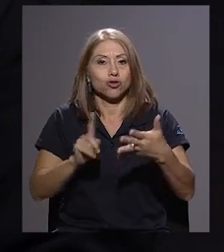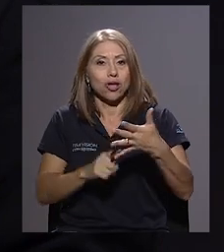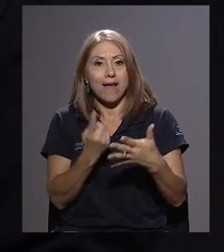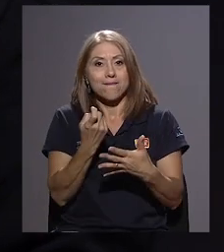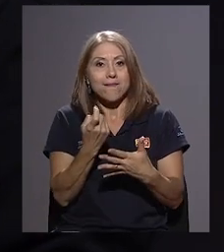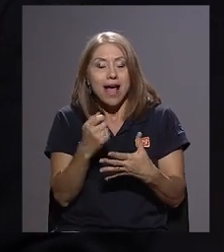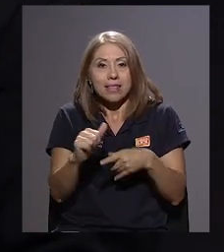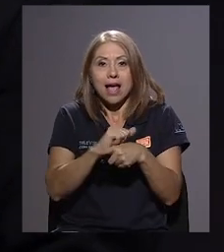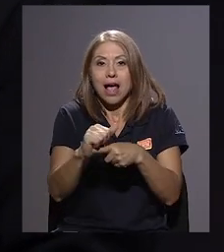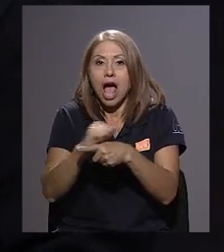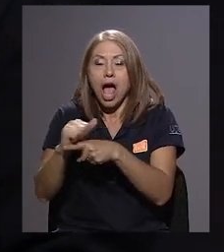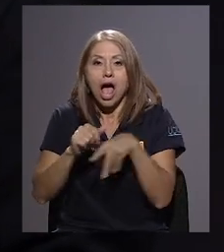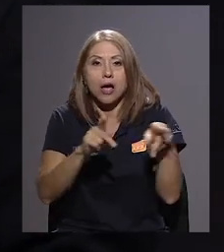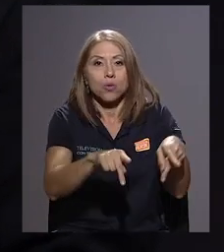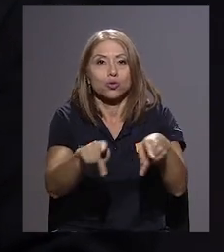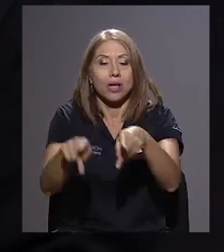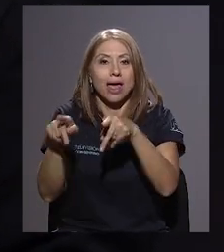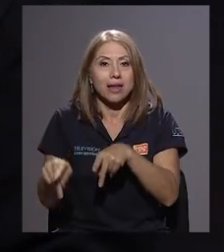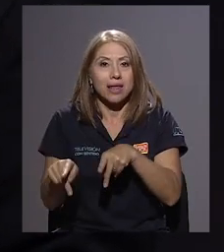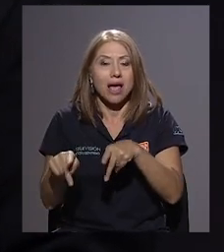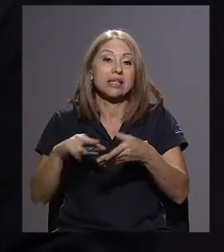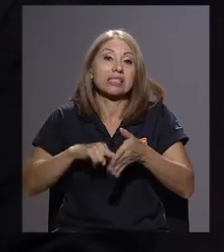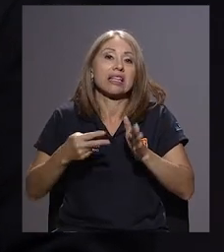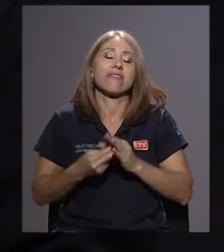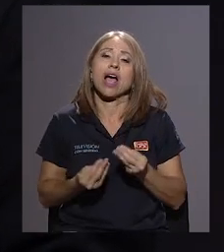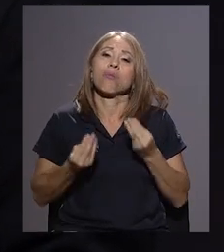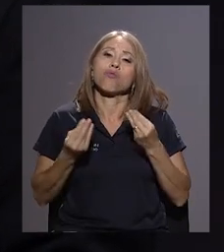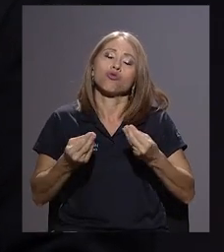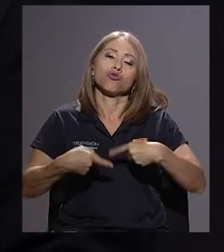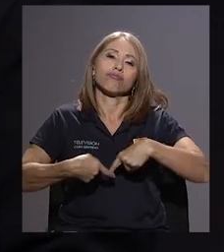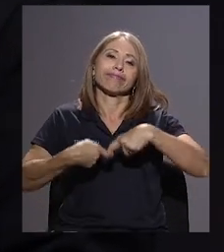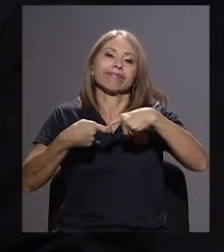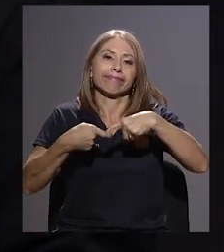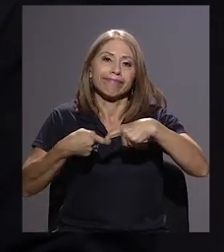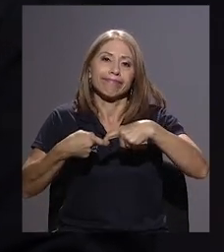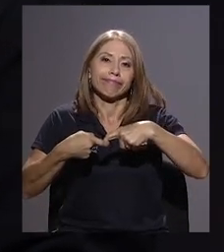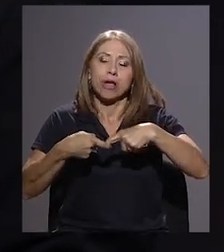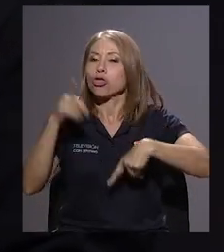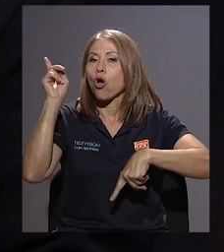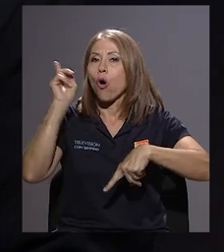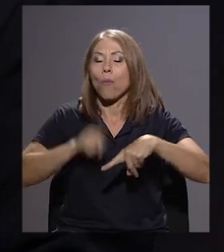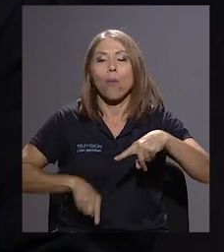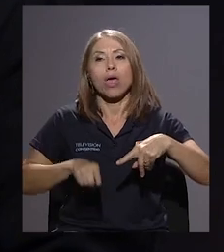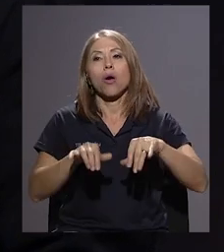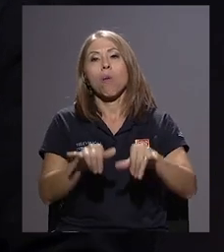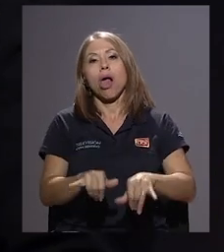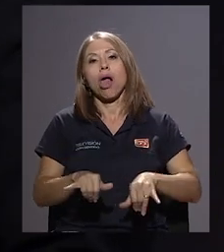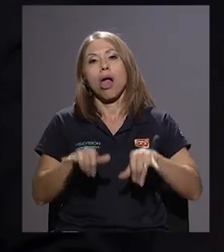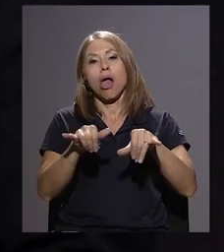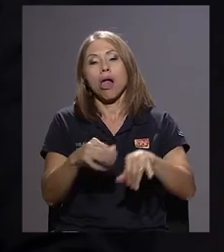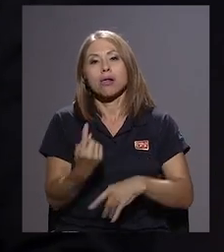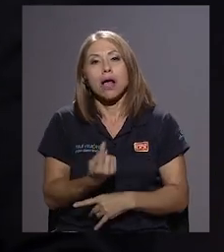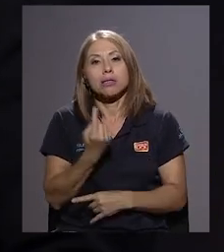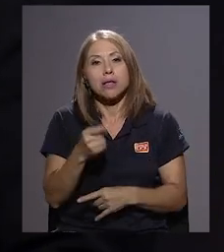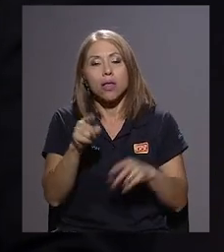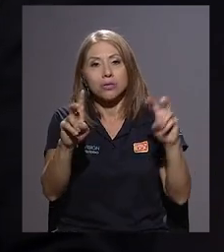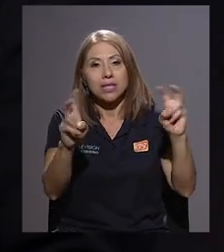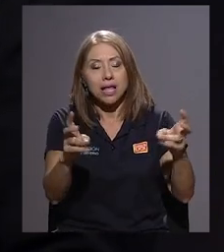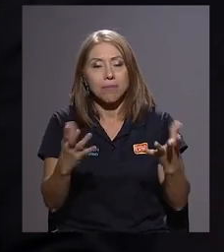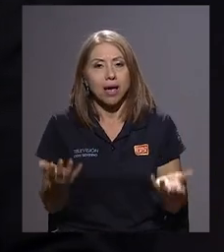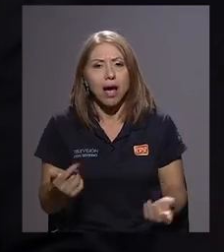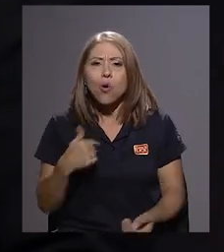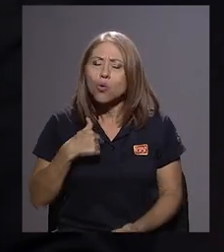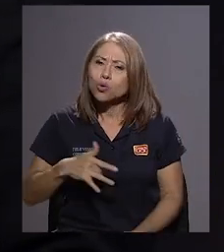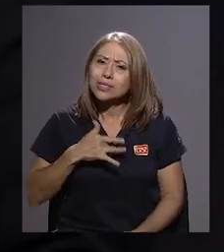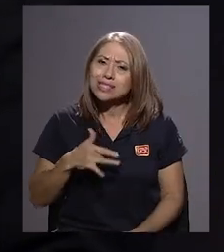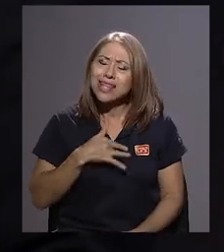decir, hay mucho por hacer. Entonces, nos parece que esto no puede quedar como un tema aislado. Porque es que, sinceramente, uno siente